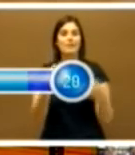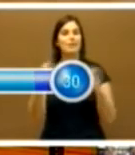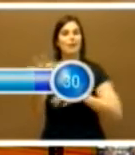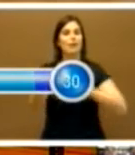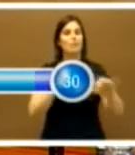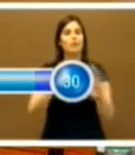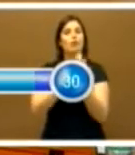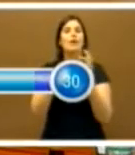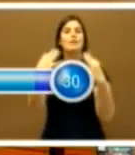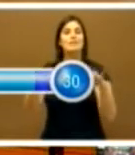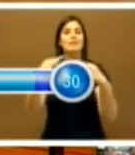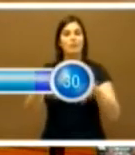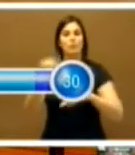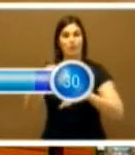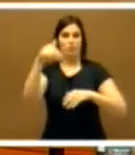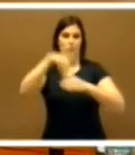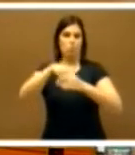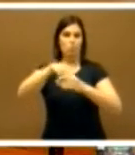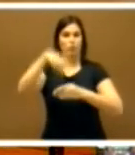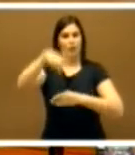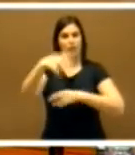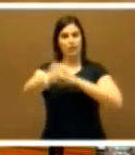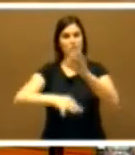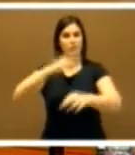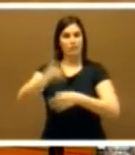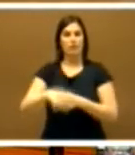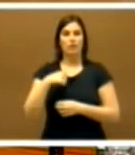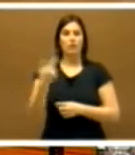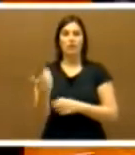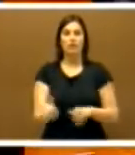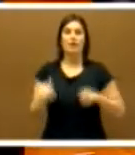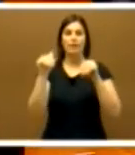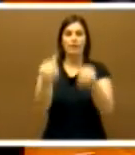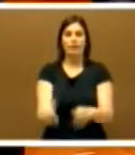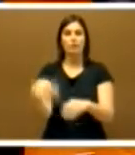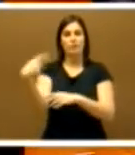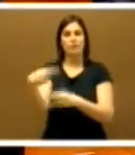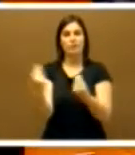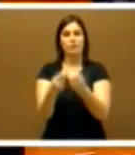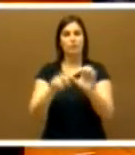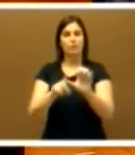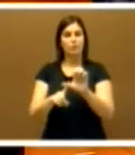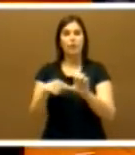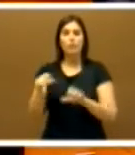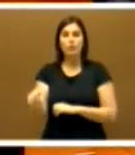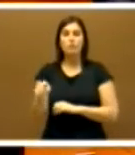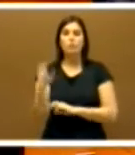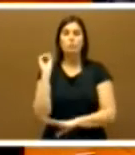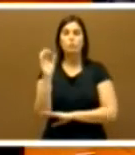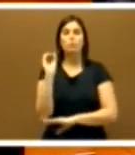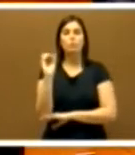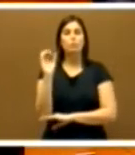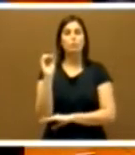los votos de esta Cámara. El candidato a la presidencia de la Junta de Extremadura tendrá una primera